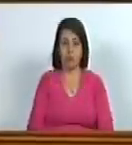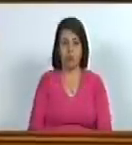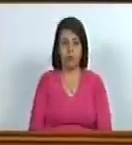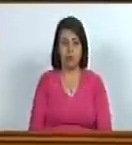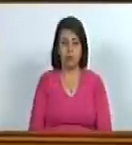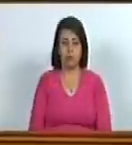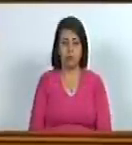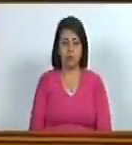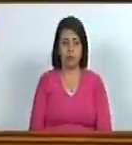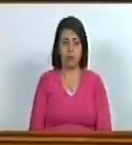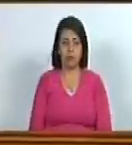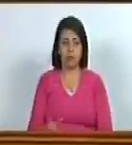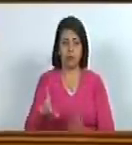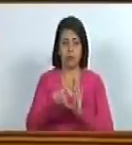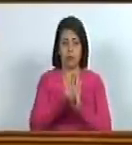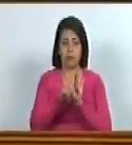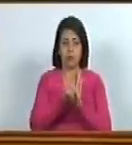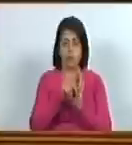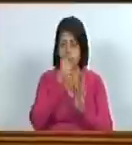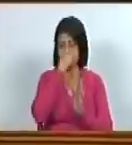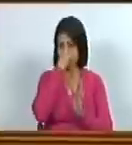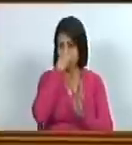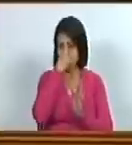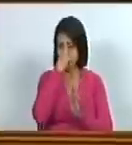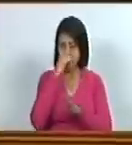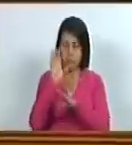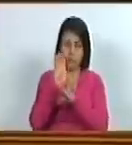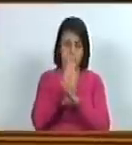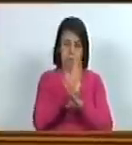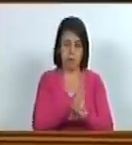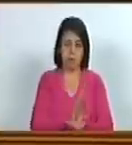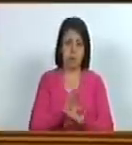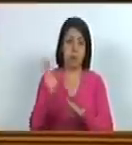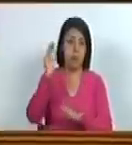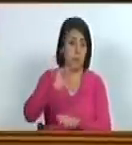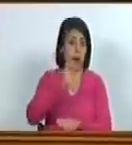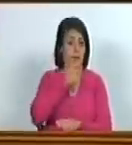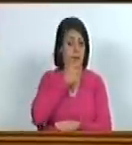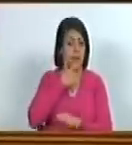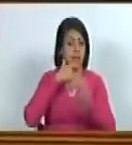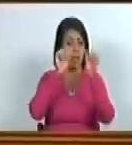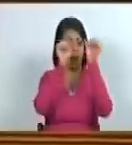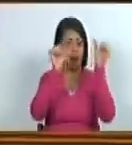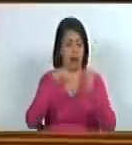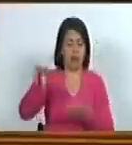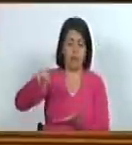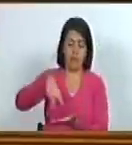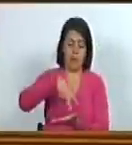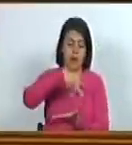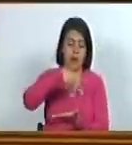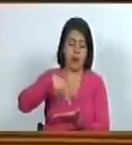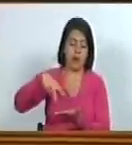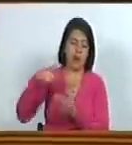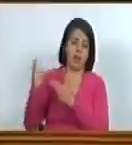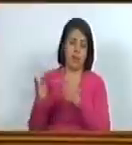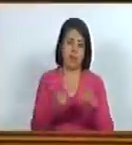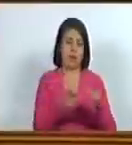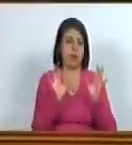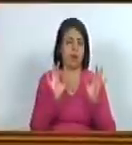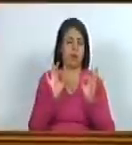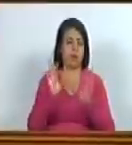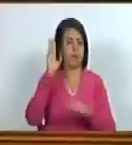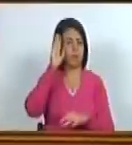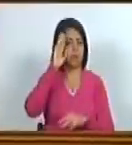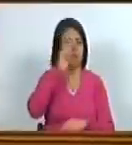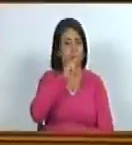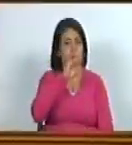esta ley para la protección de una de las más bellas artes la danza como invitados especiales el